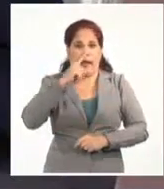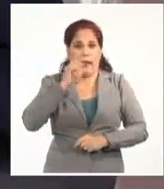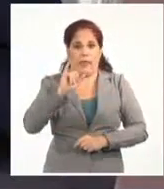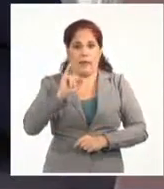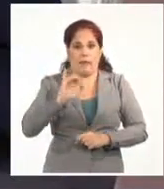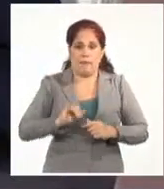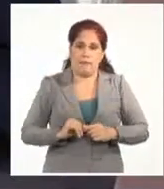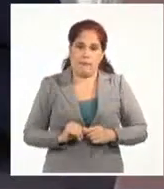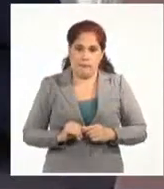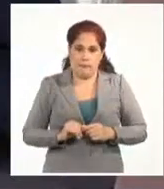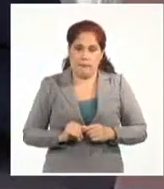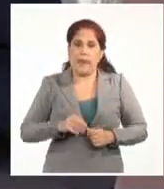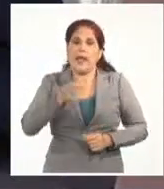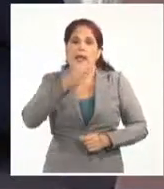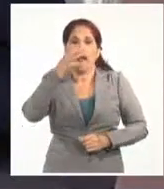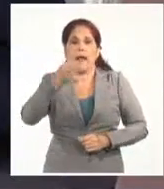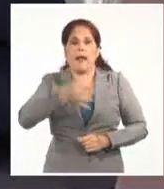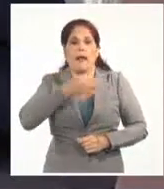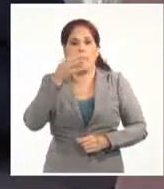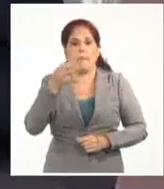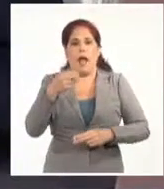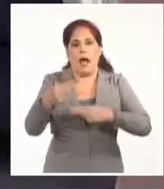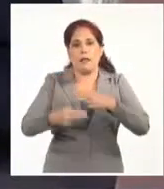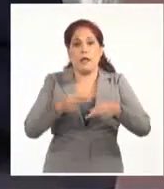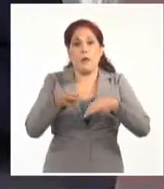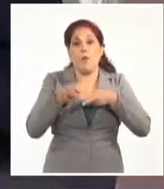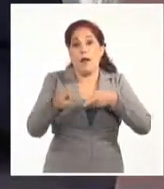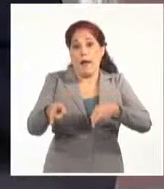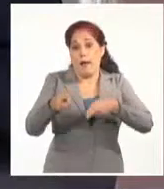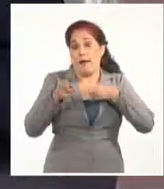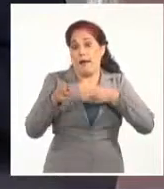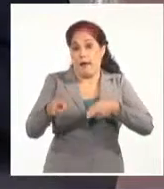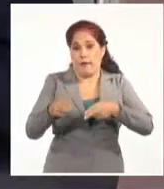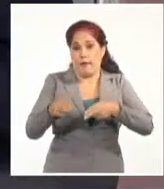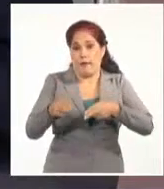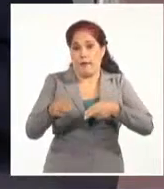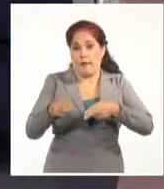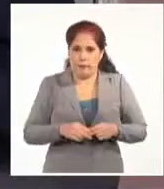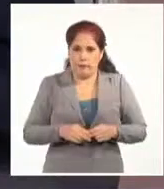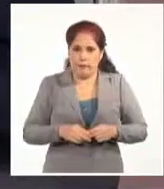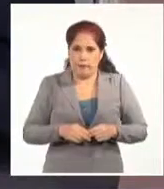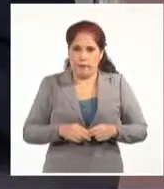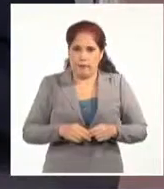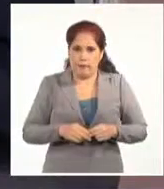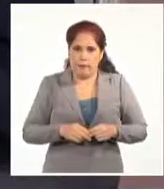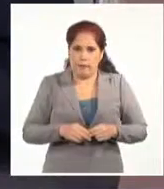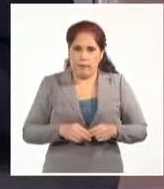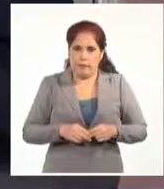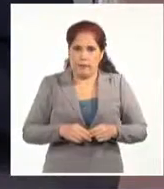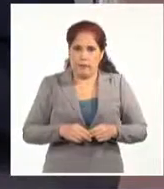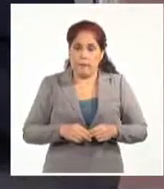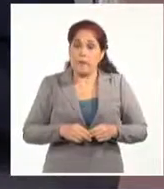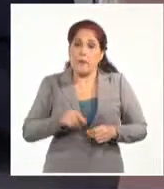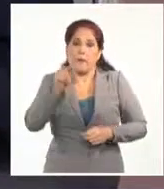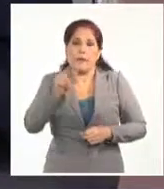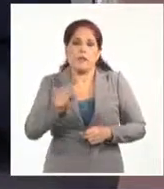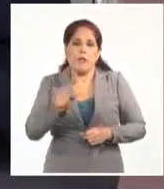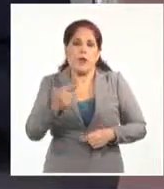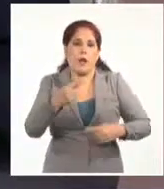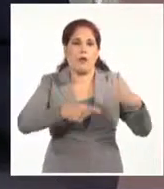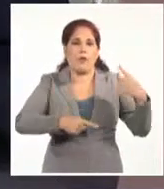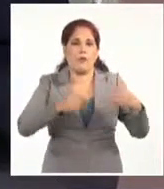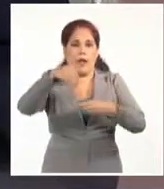Y habla de hacer una guerra de emboscadas en vez de combatir, de infiltración en vez de